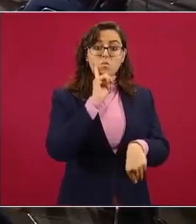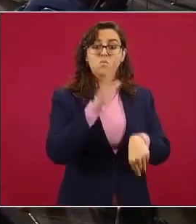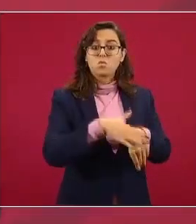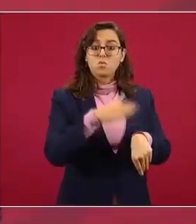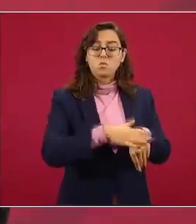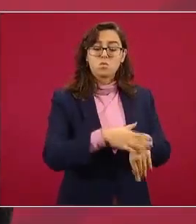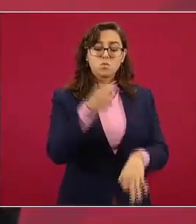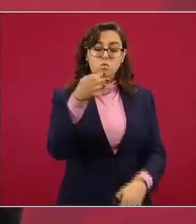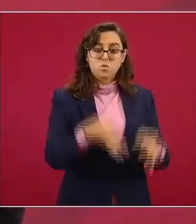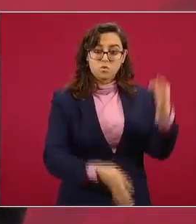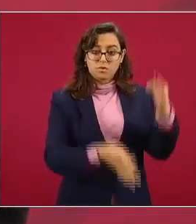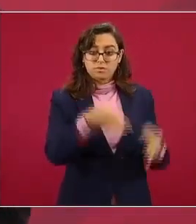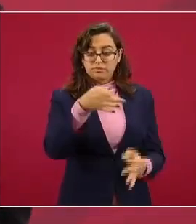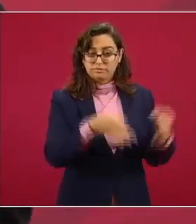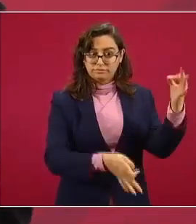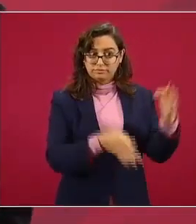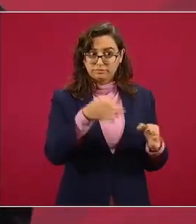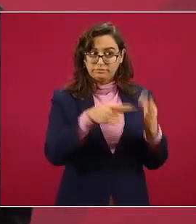dice